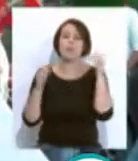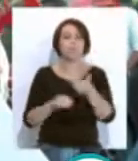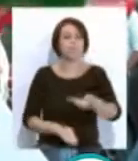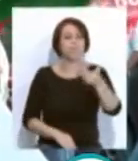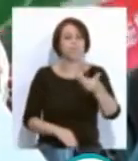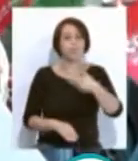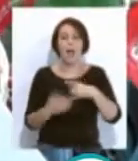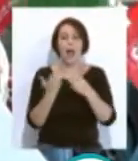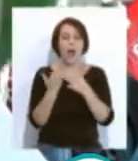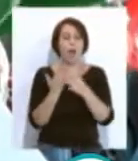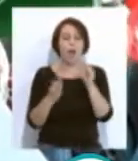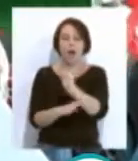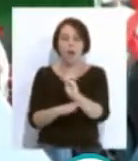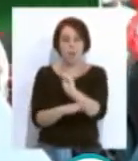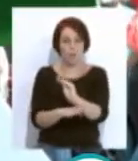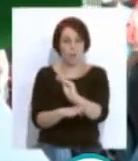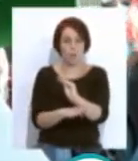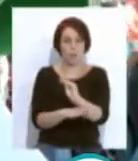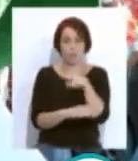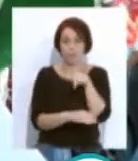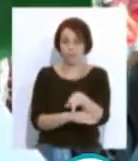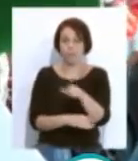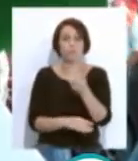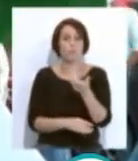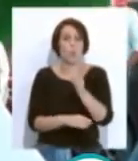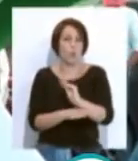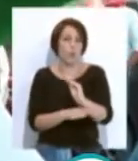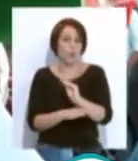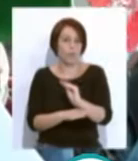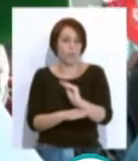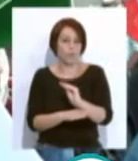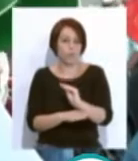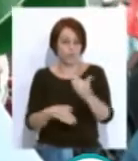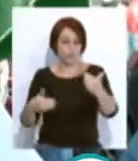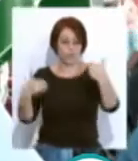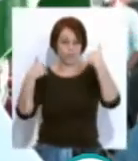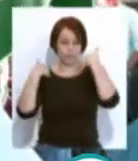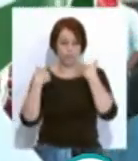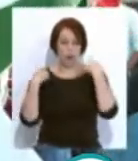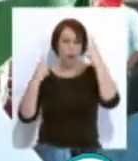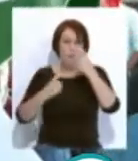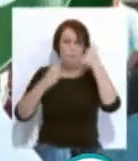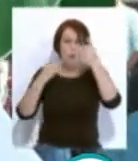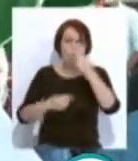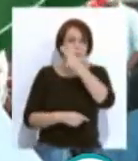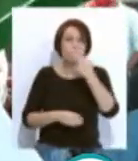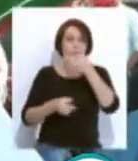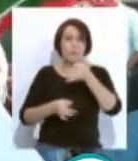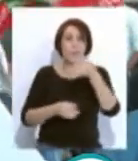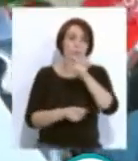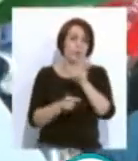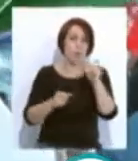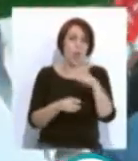de los cuidados. Cuando los cuidados recaen sobre el esfuerzo siempre comprometido por personal de